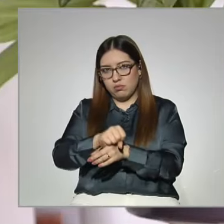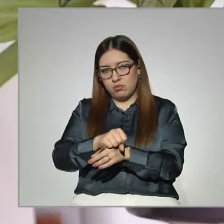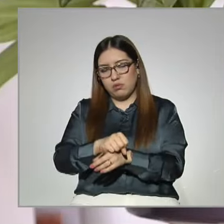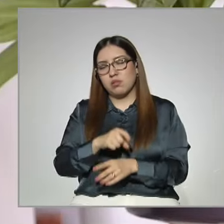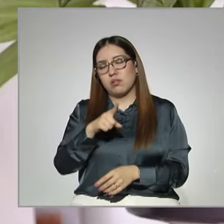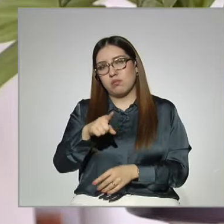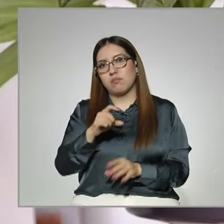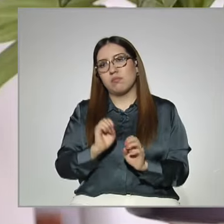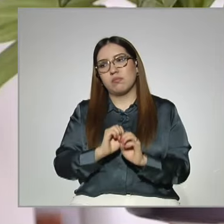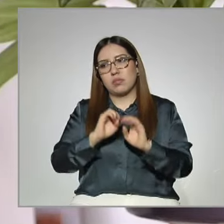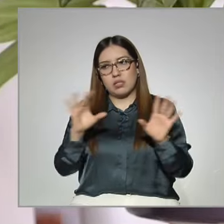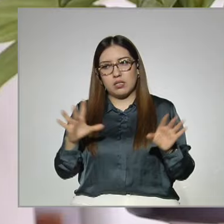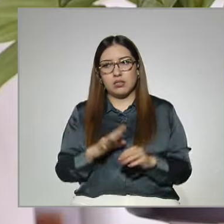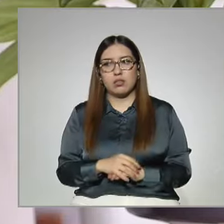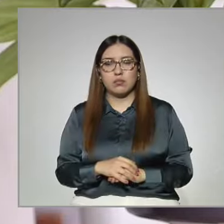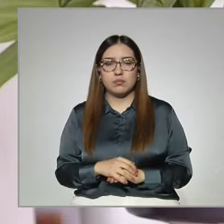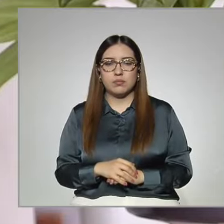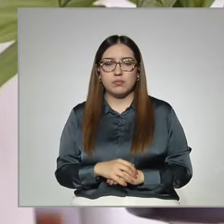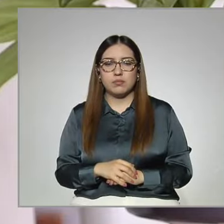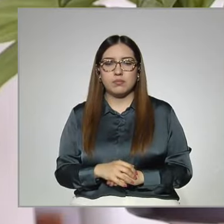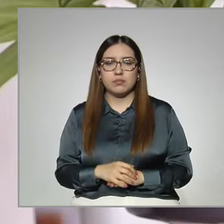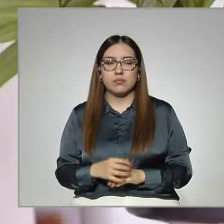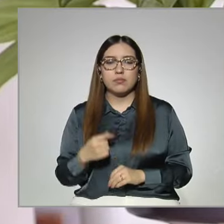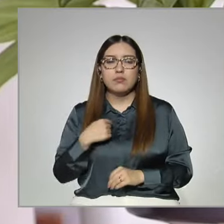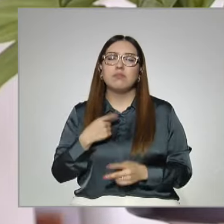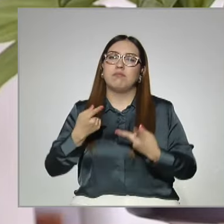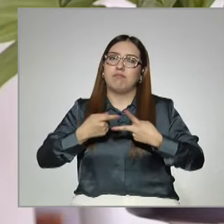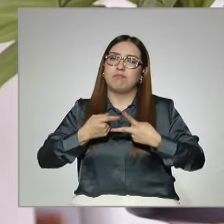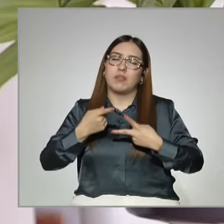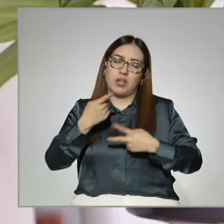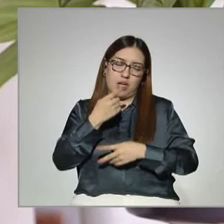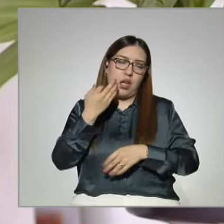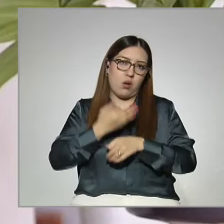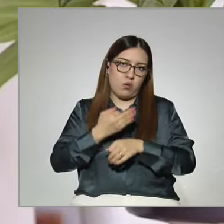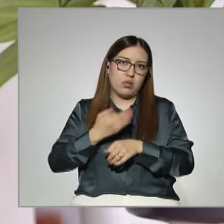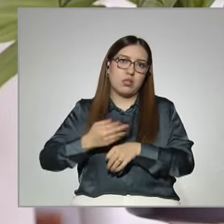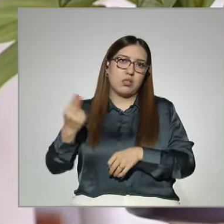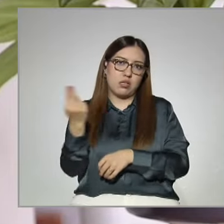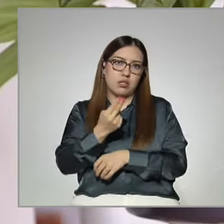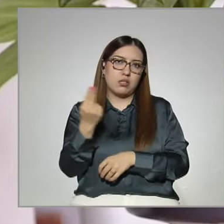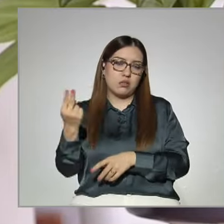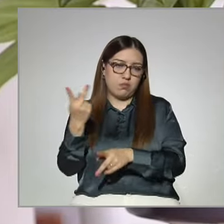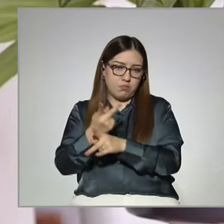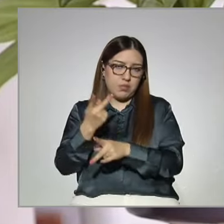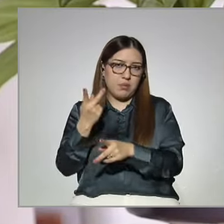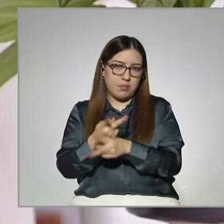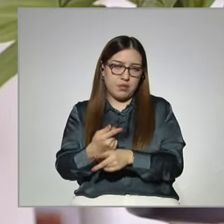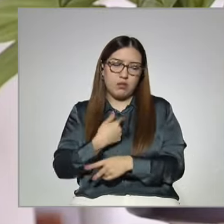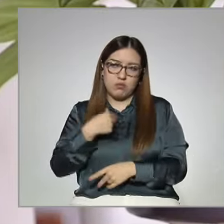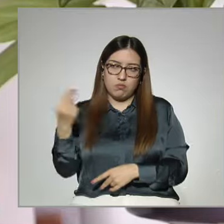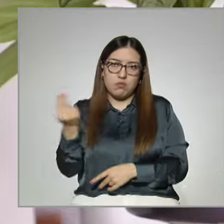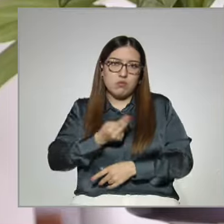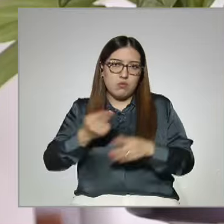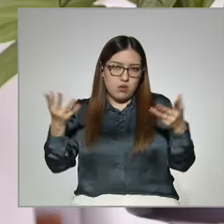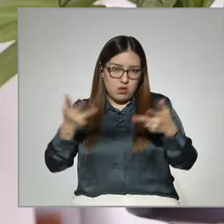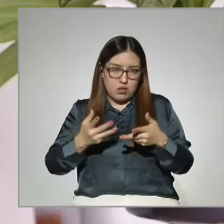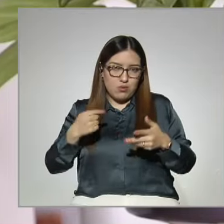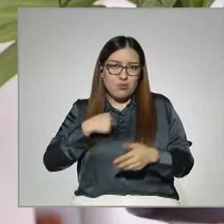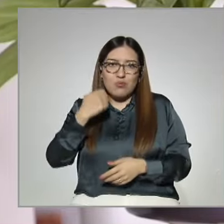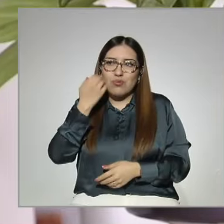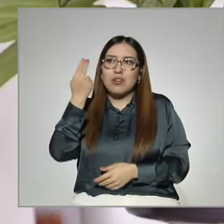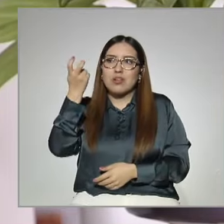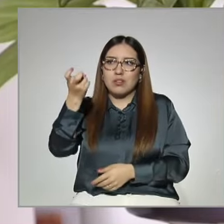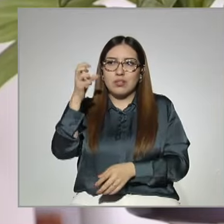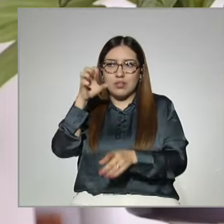hacer mi prepa, ¿no? Requiero hacerlo, no es como que diga, ay, me pesa, no. Requiero hacerlo porque quiero estar ahí, ¿no?